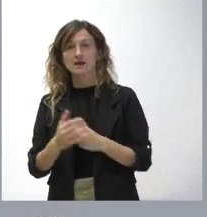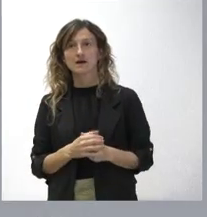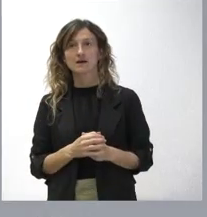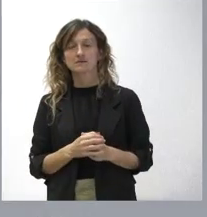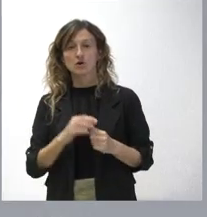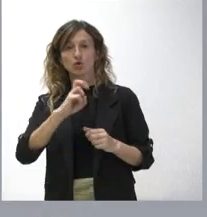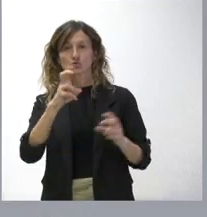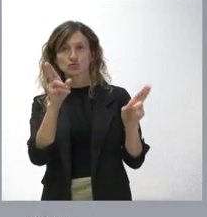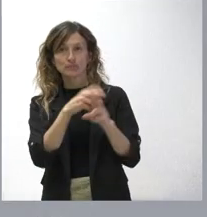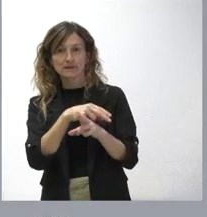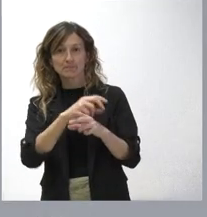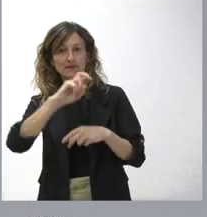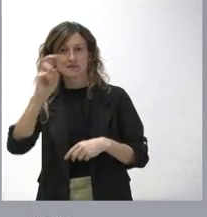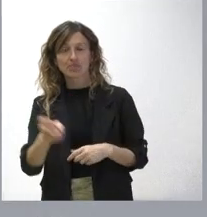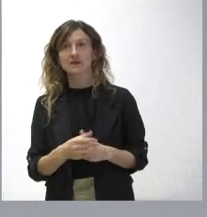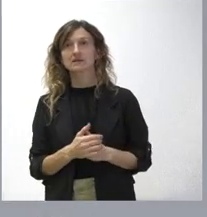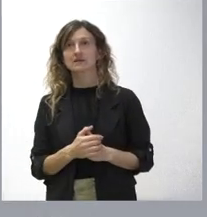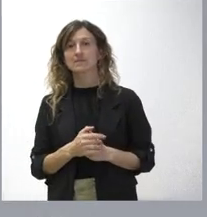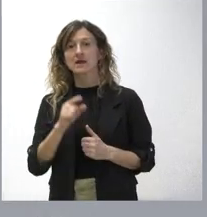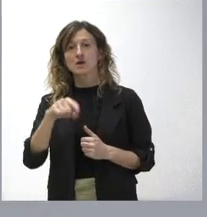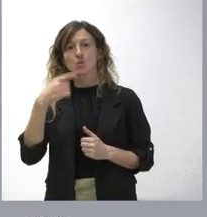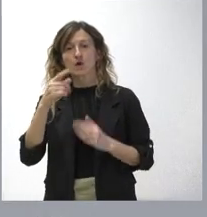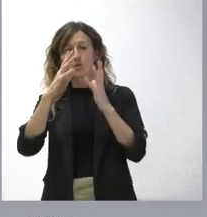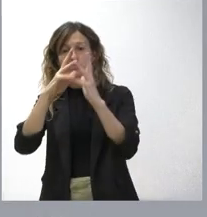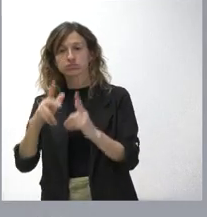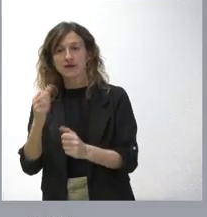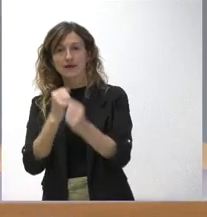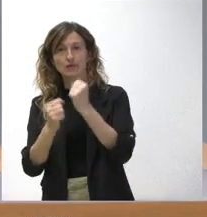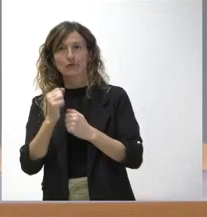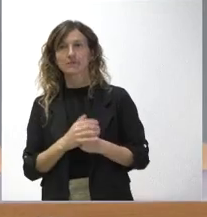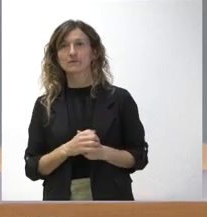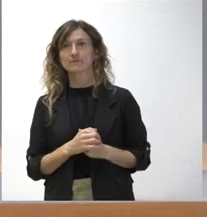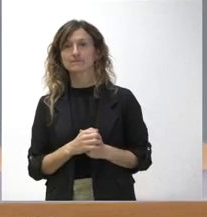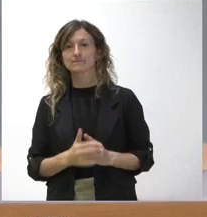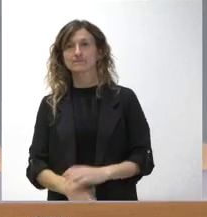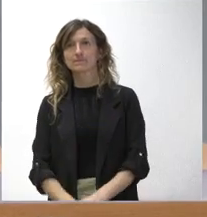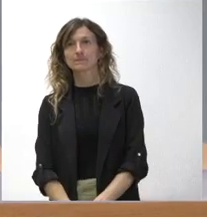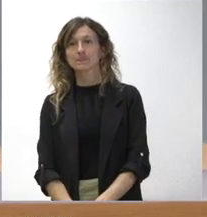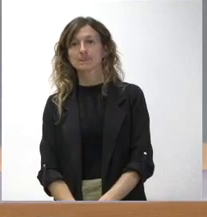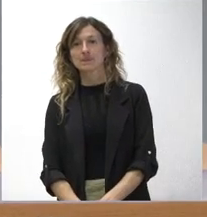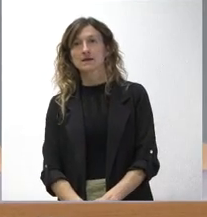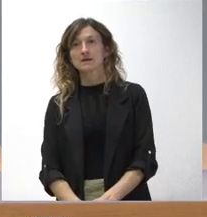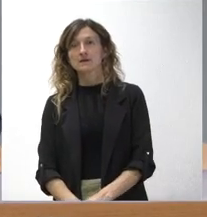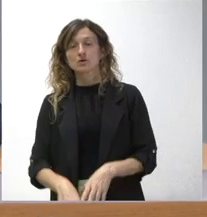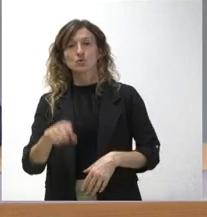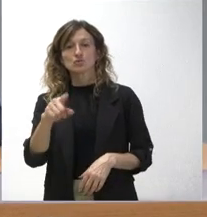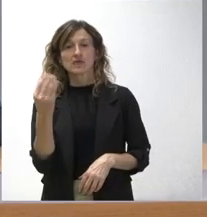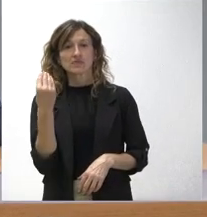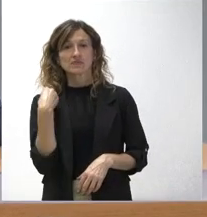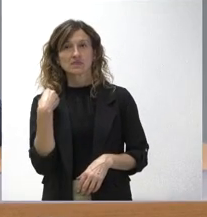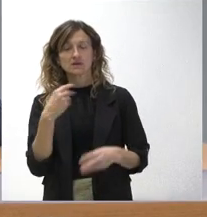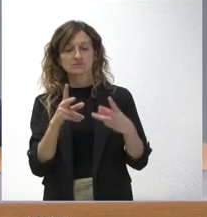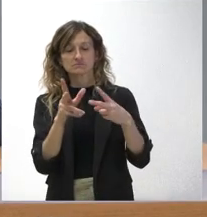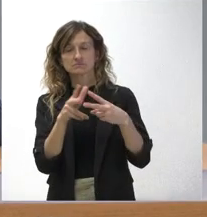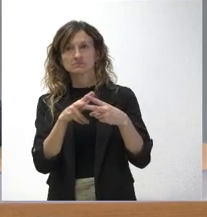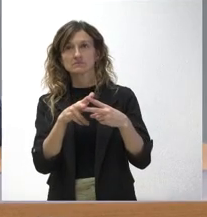se suprimen, etcétera. Y ahí es donde se cuantifica el coste económico. Y en relación con las dos cuestiones que usted me